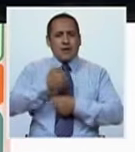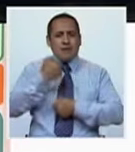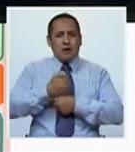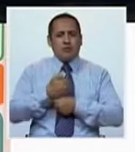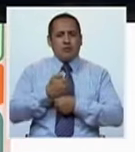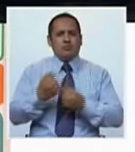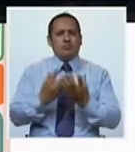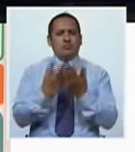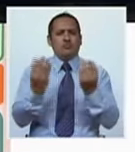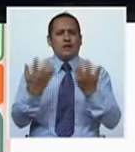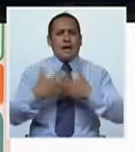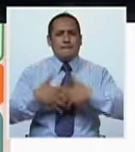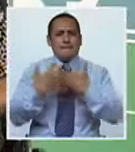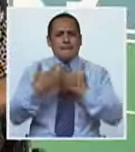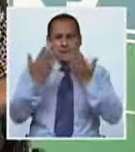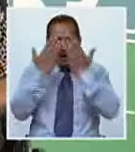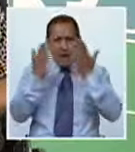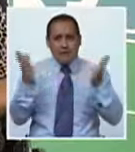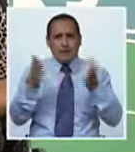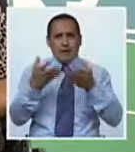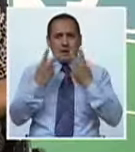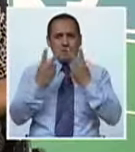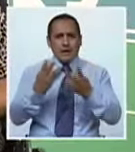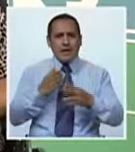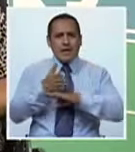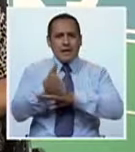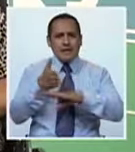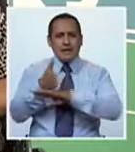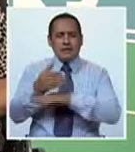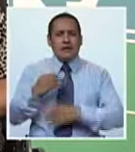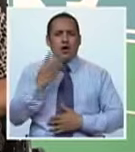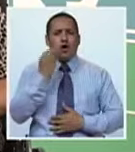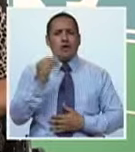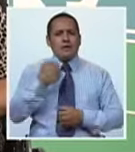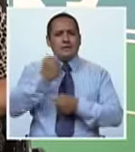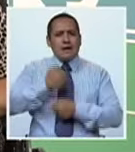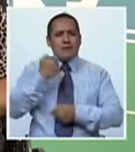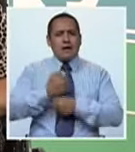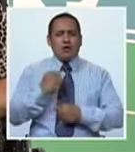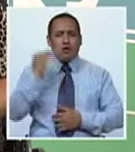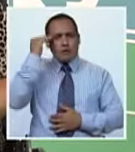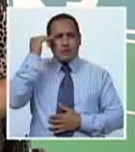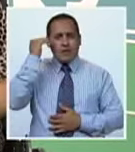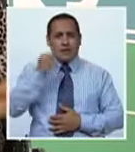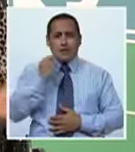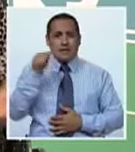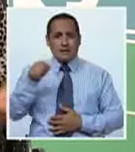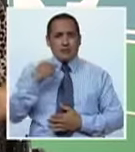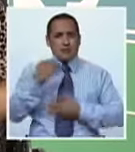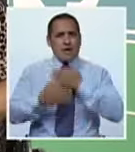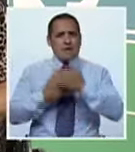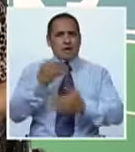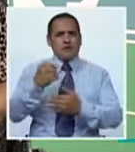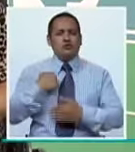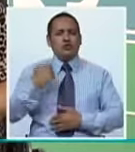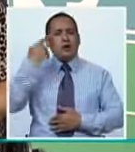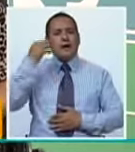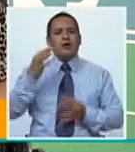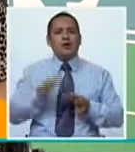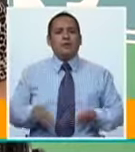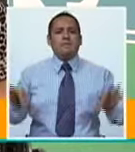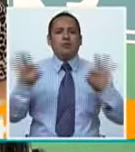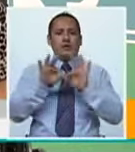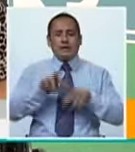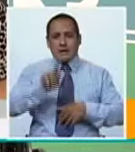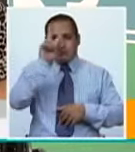de trabajos, Muchas empresas abiertas a que hayan, justamente, jóvenes trabajando con síndrome de Y eso es un avance, yo creo, bastante